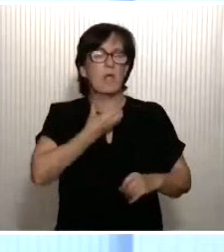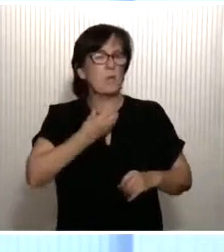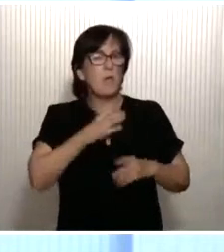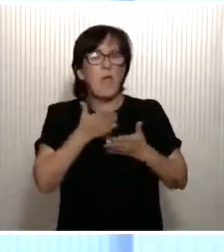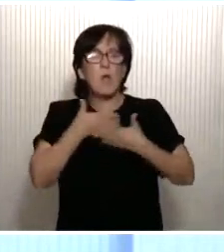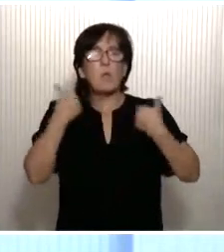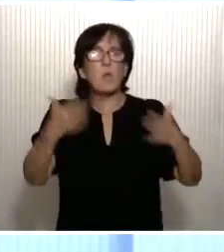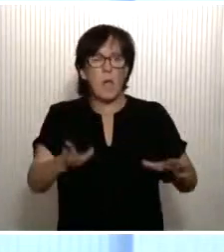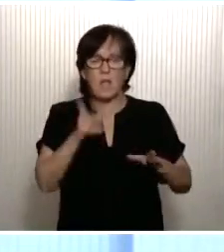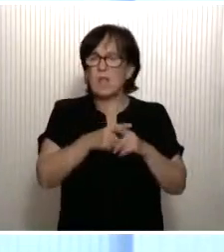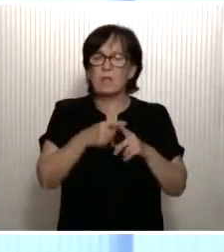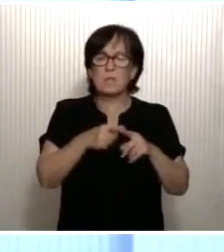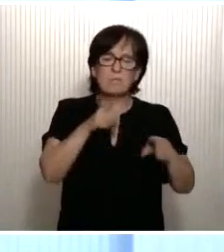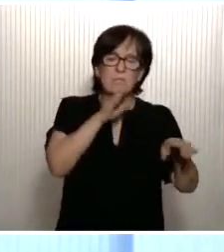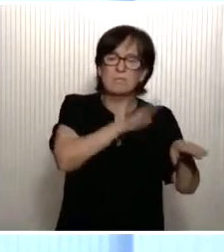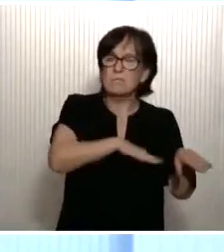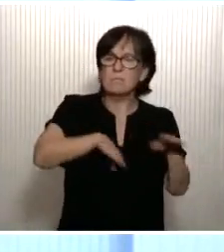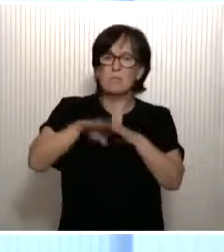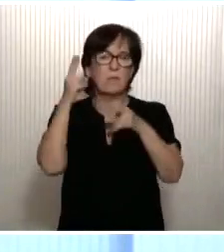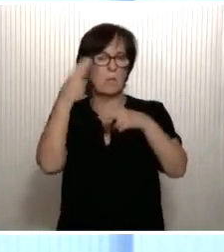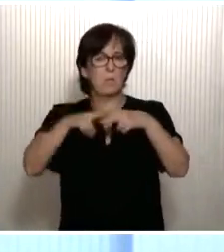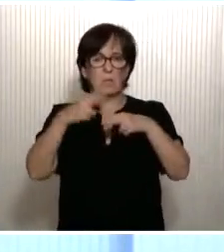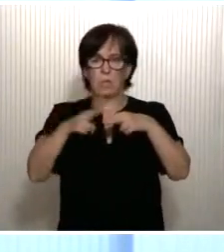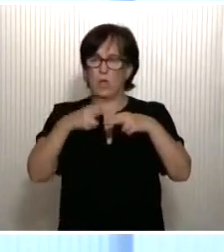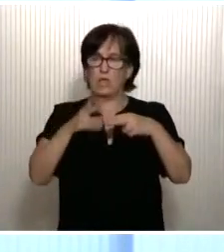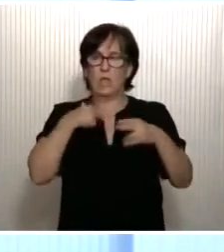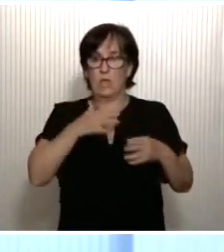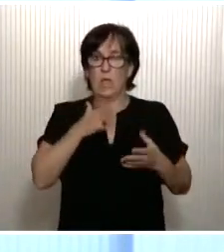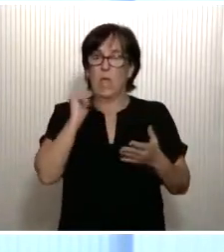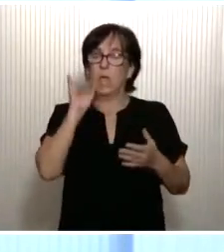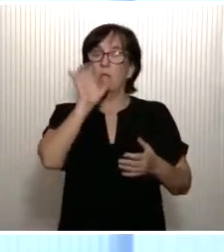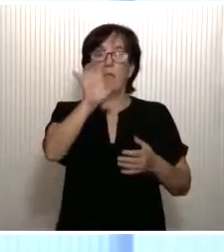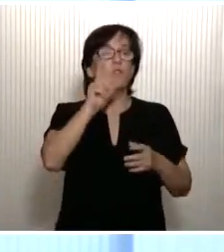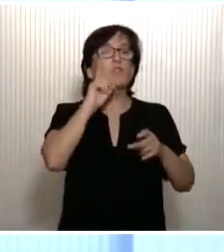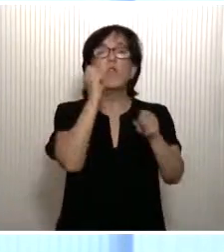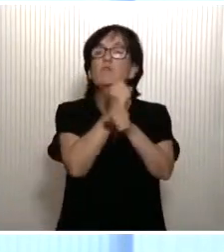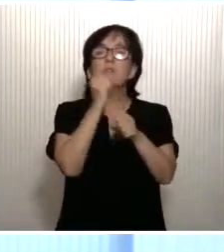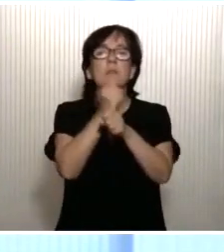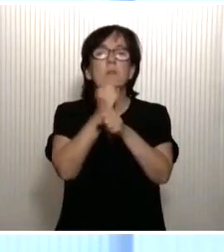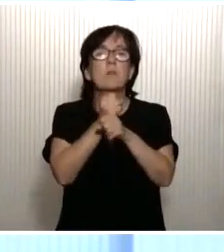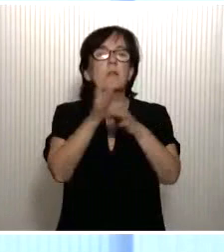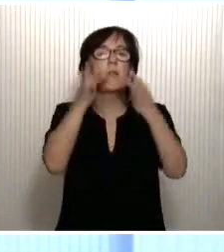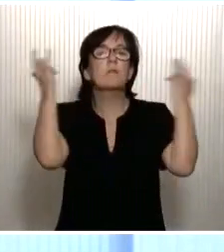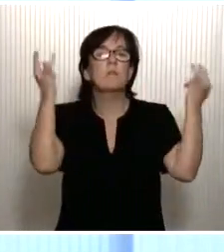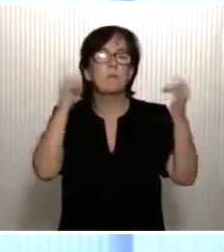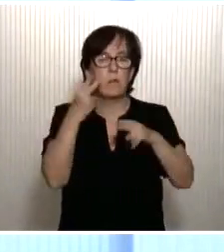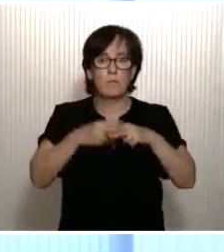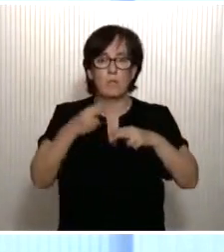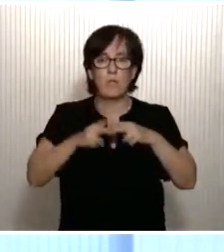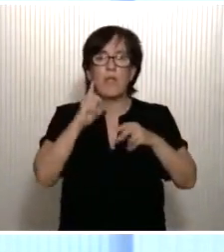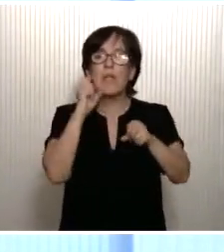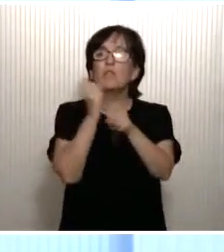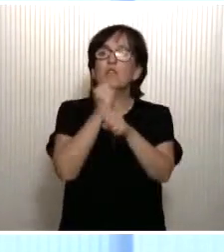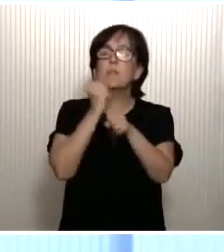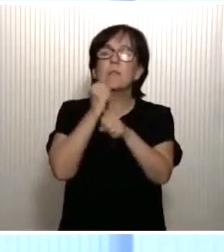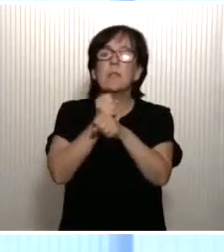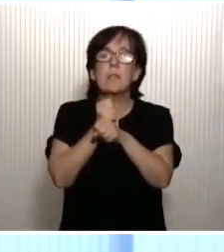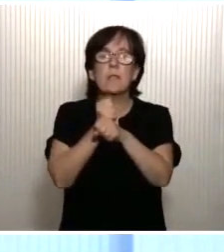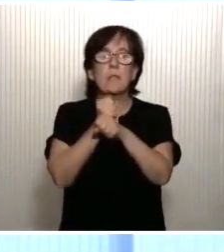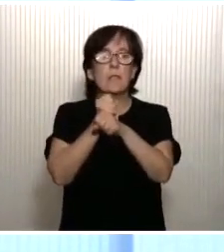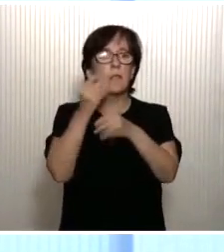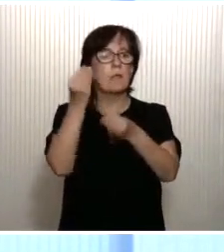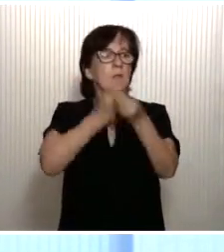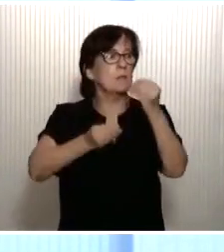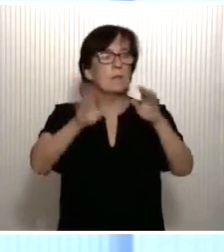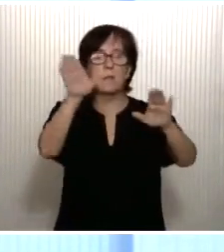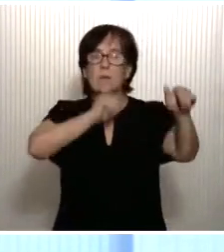cualquiera de los signos políticos que ahora mismo tenemos en nuestro país. No es una tarea meramente política. Esta es una tarea que interpela y